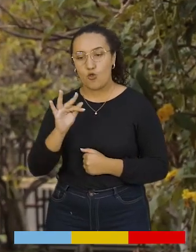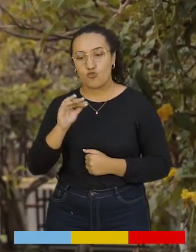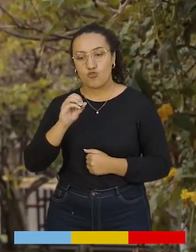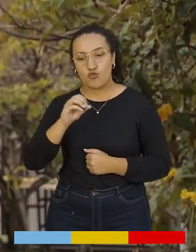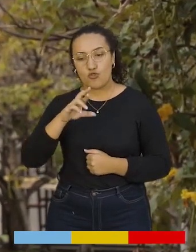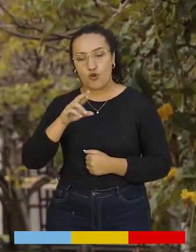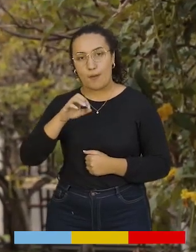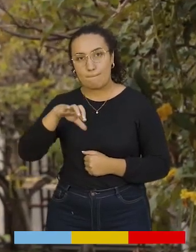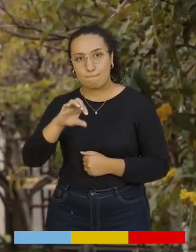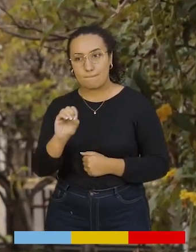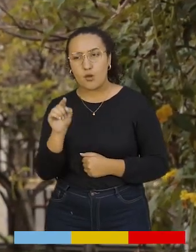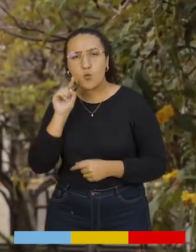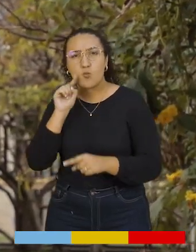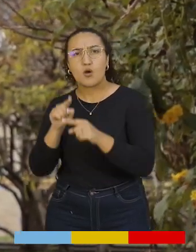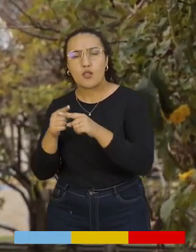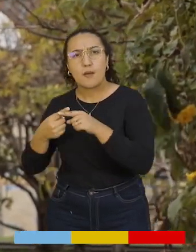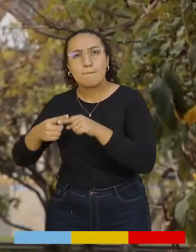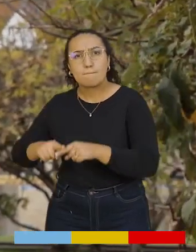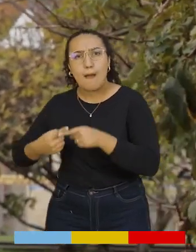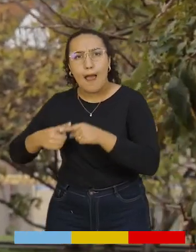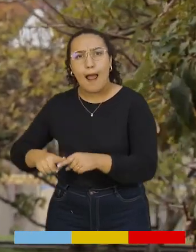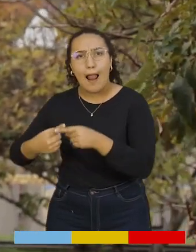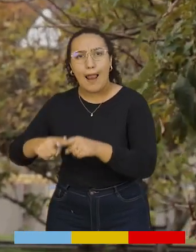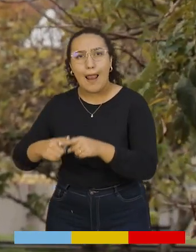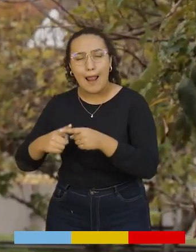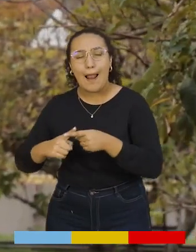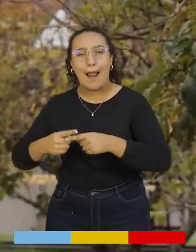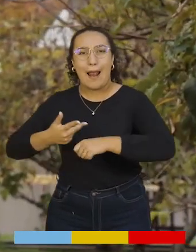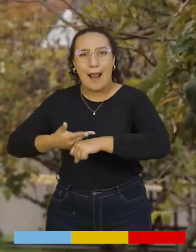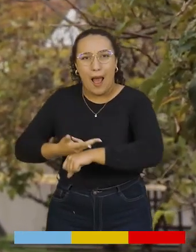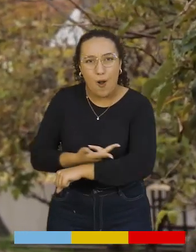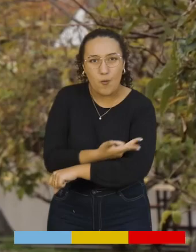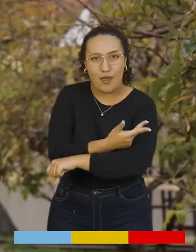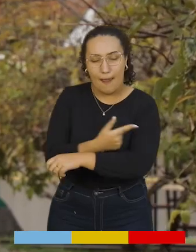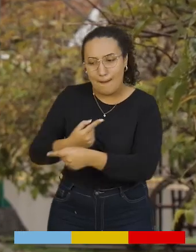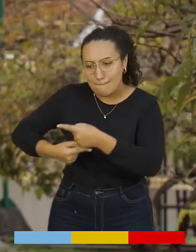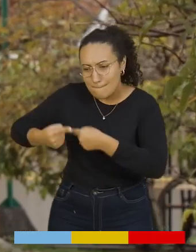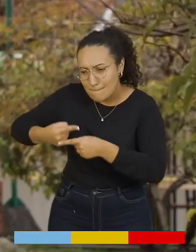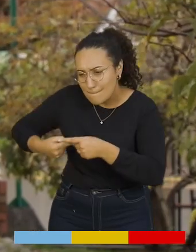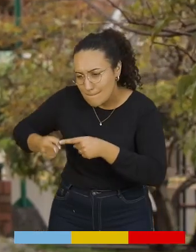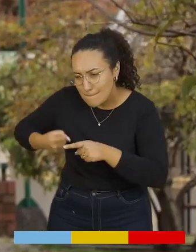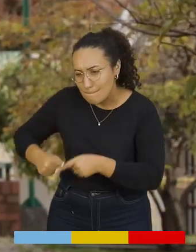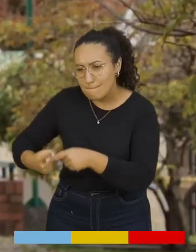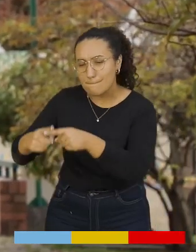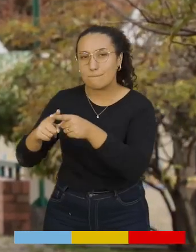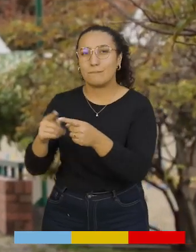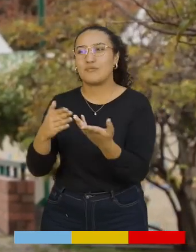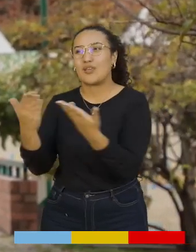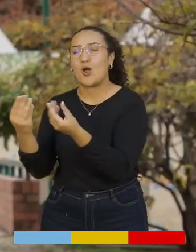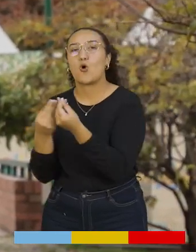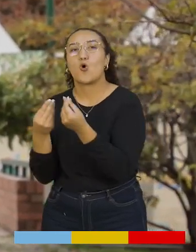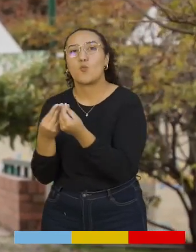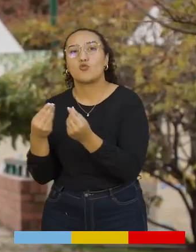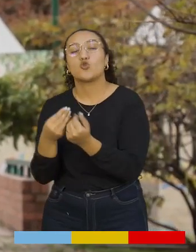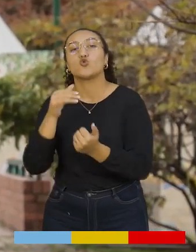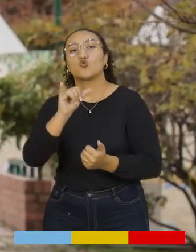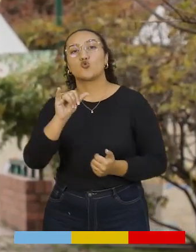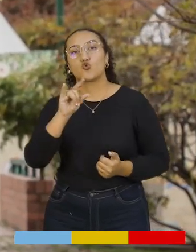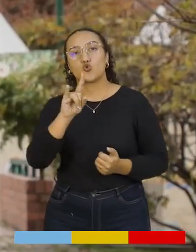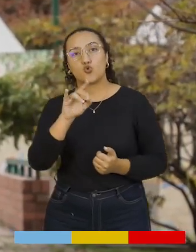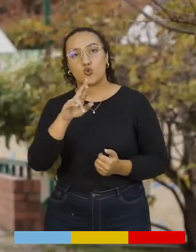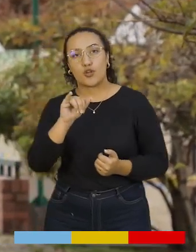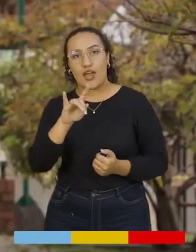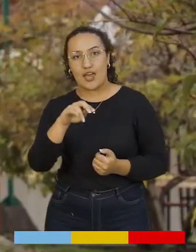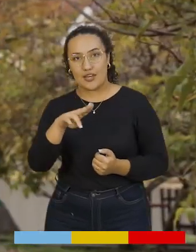tortero. Hace parte de la pieza que utilizan para hilar la lana de oveja. Vamos a conocer de la mano de